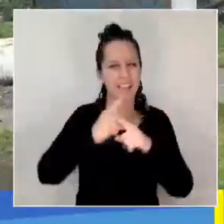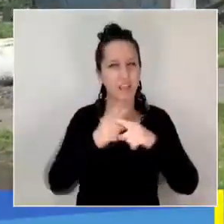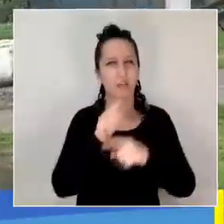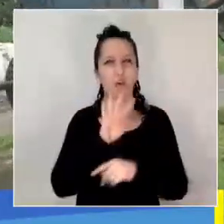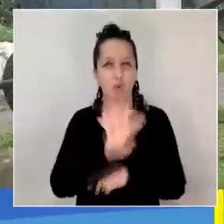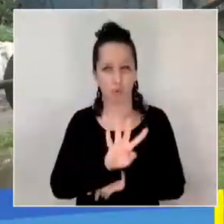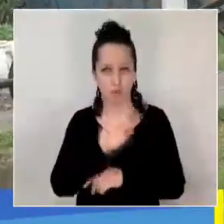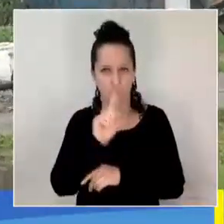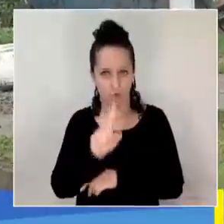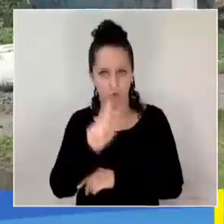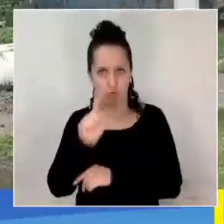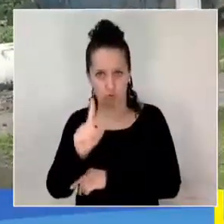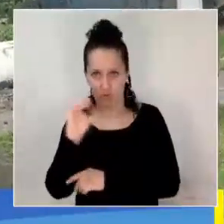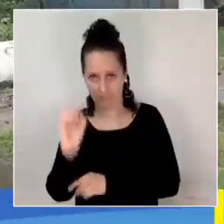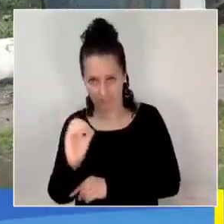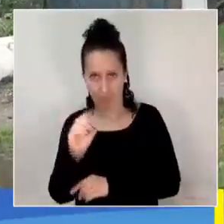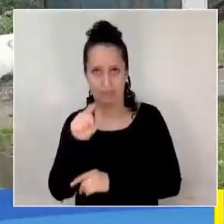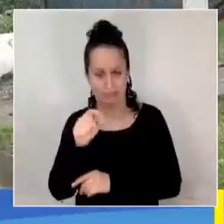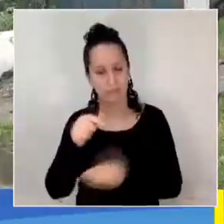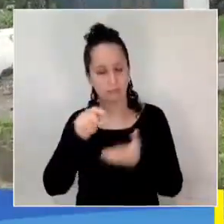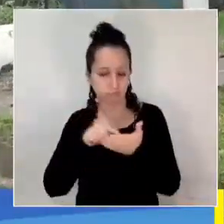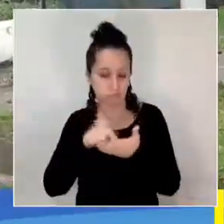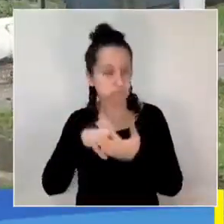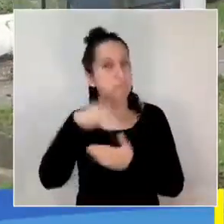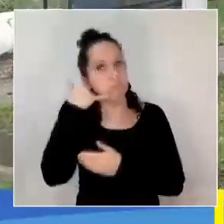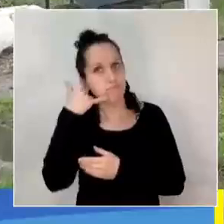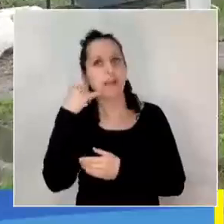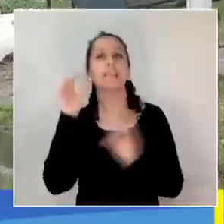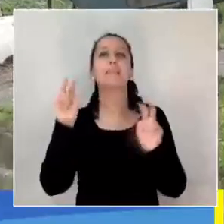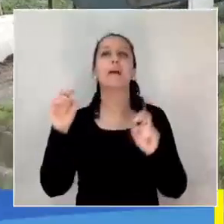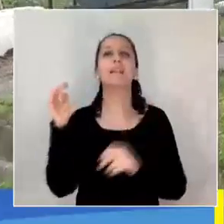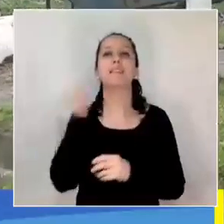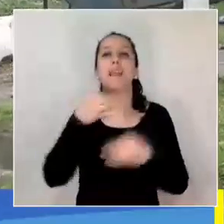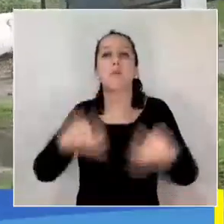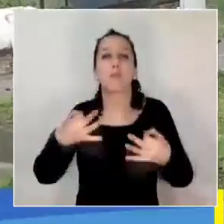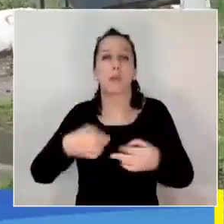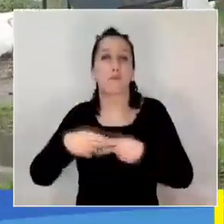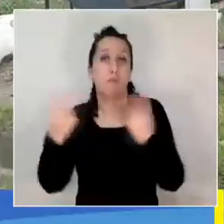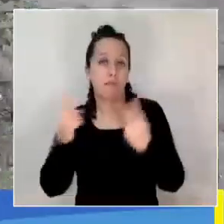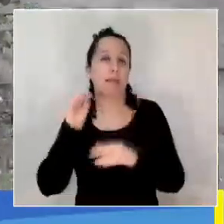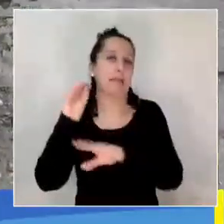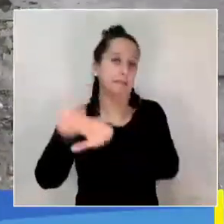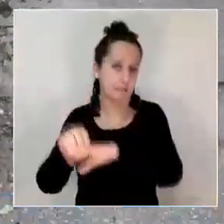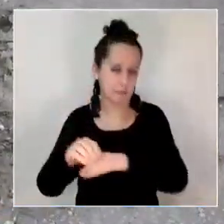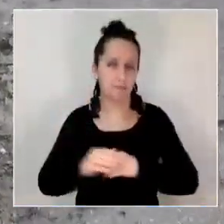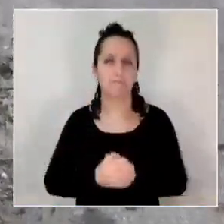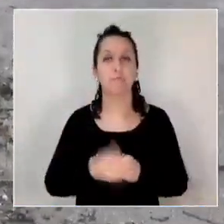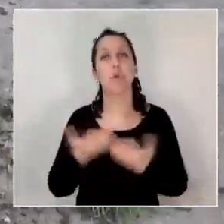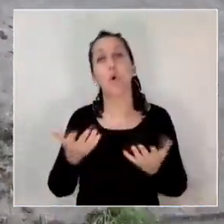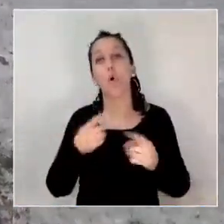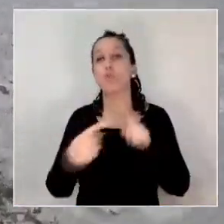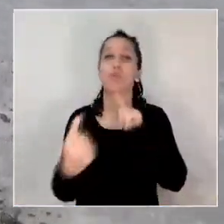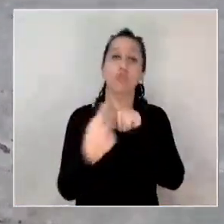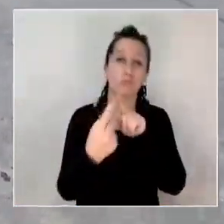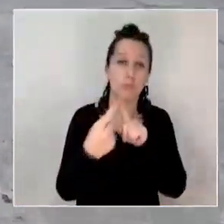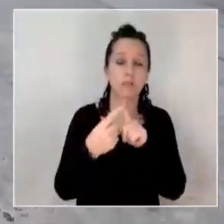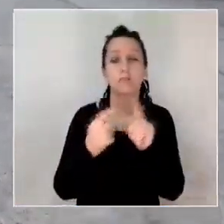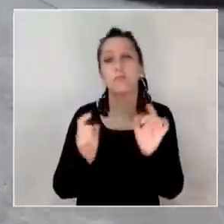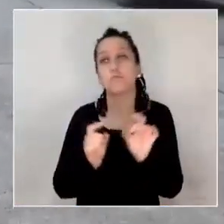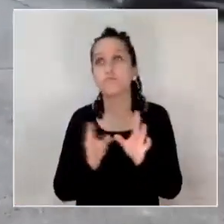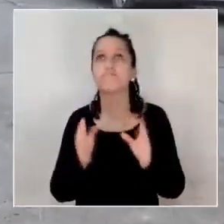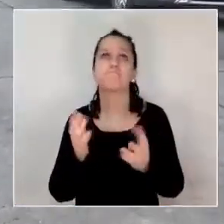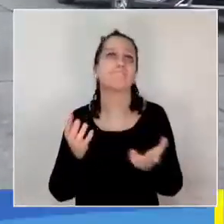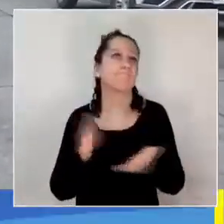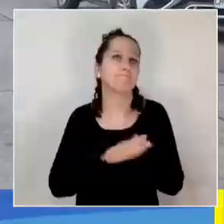4110. Junto con esto, también existen líneas de atención disponibles para contactar directamente en caso,